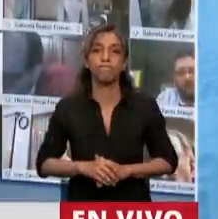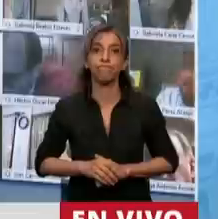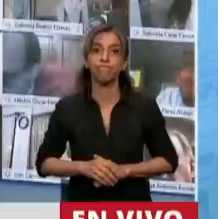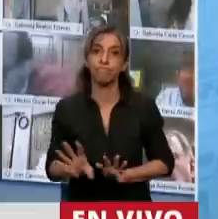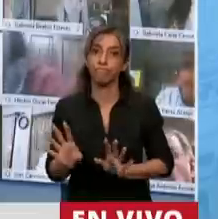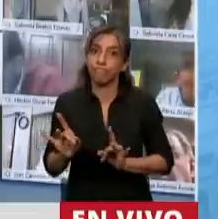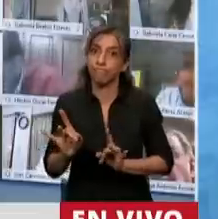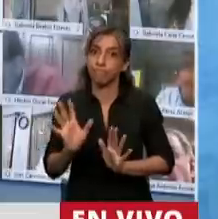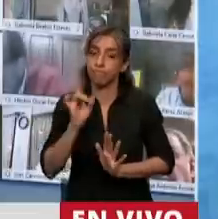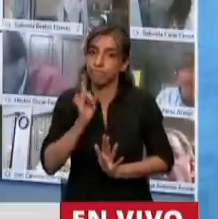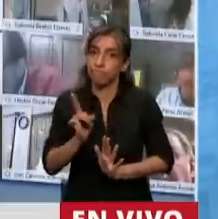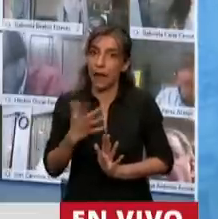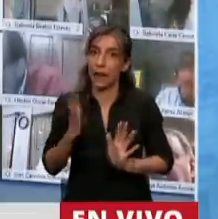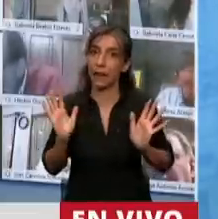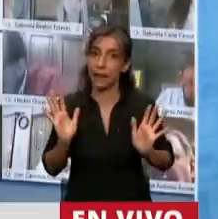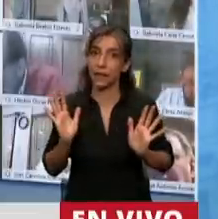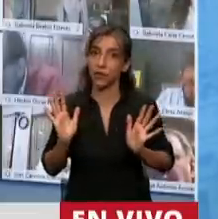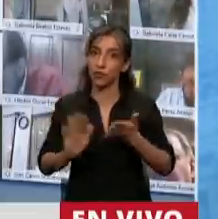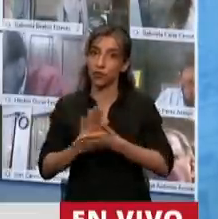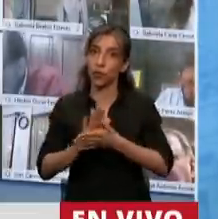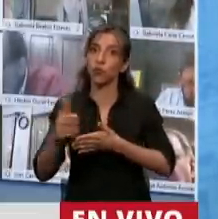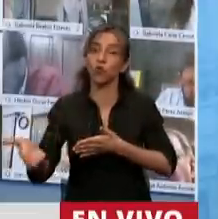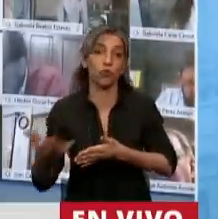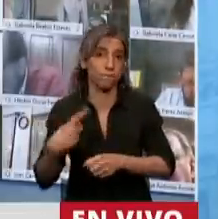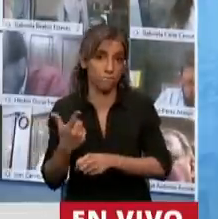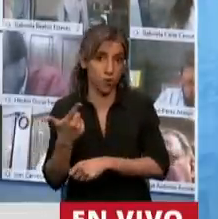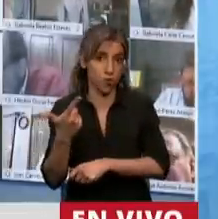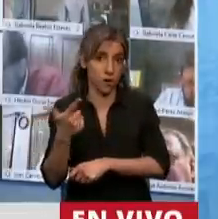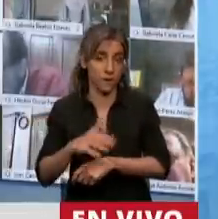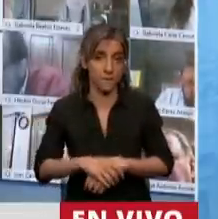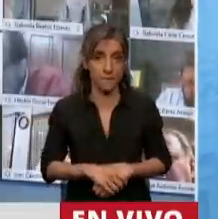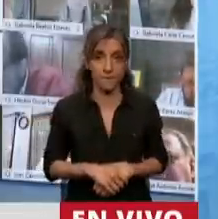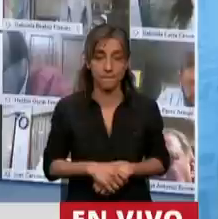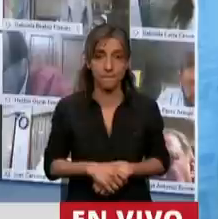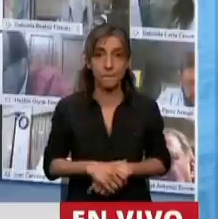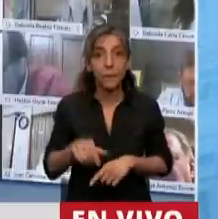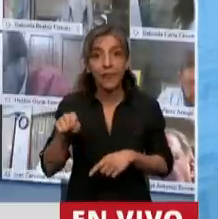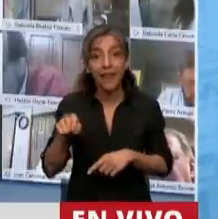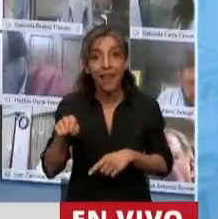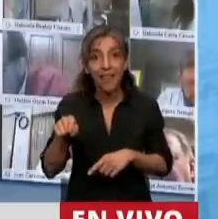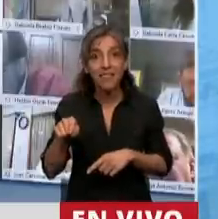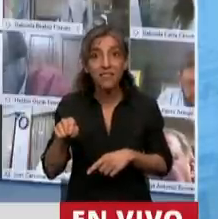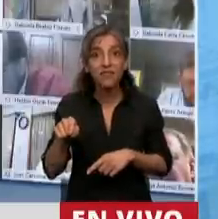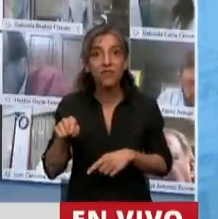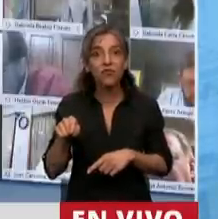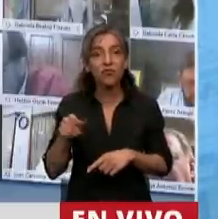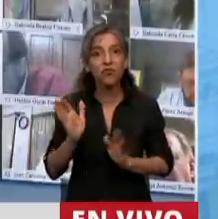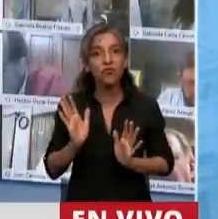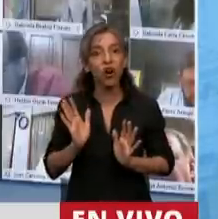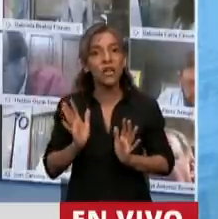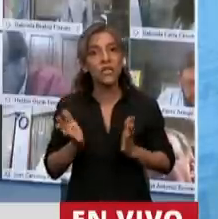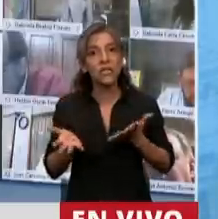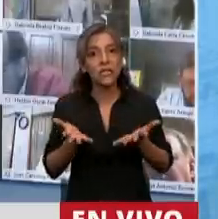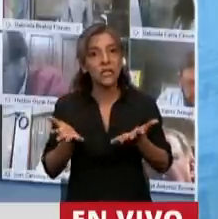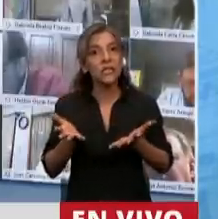Violar la ley es ingresar en una espiral donde usted